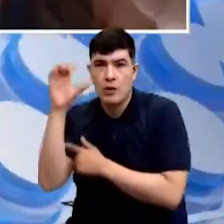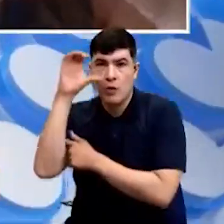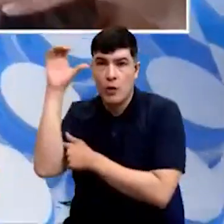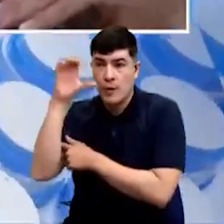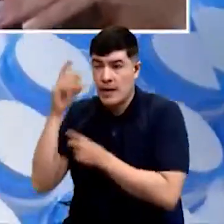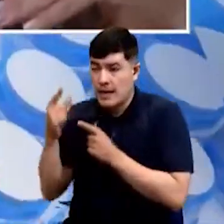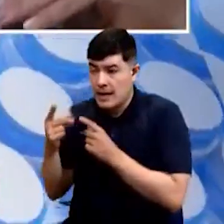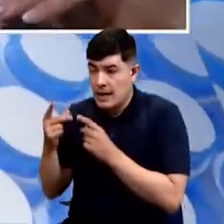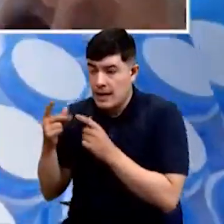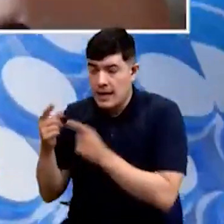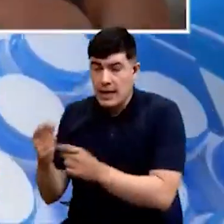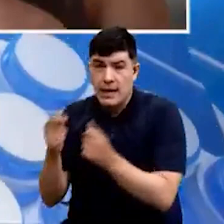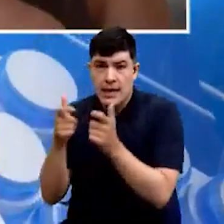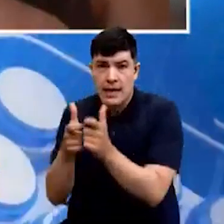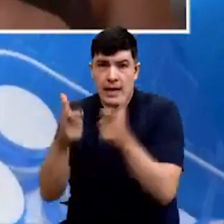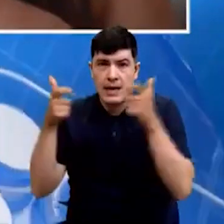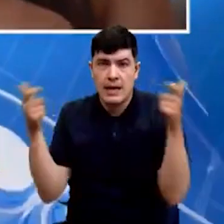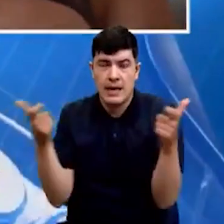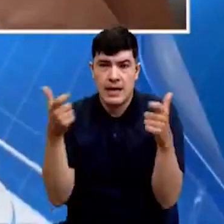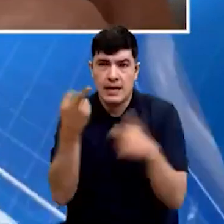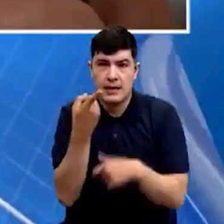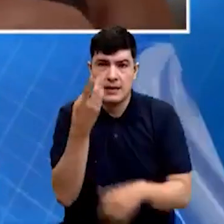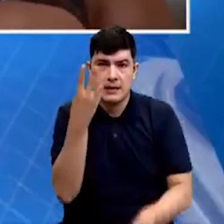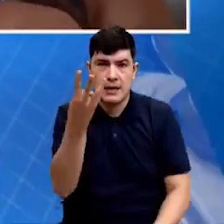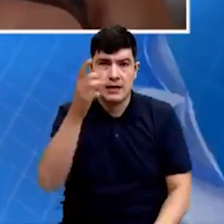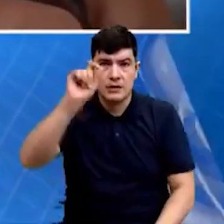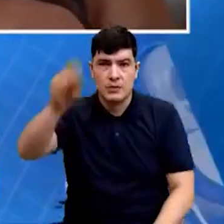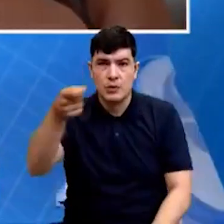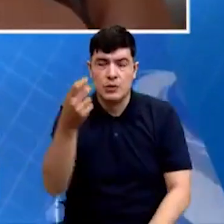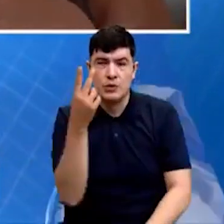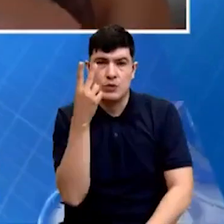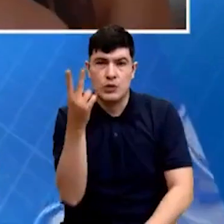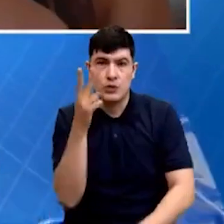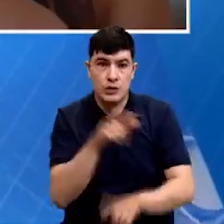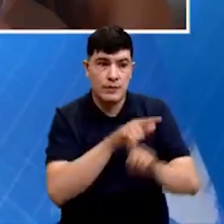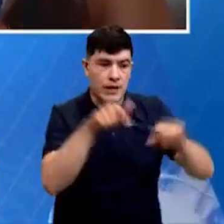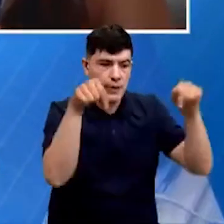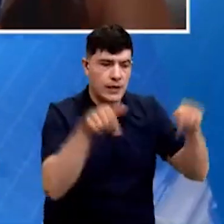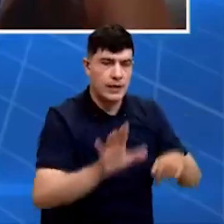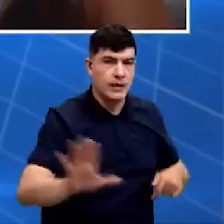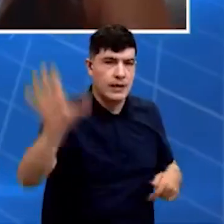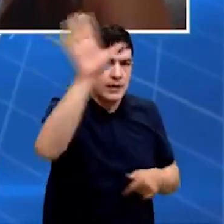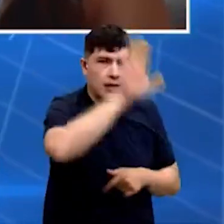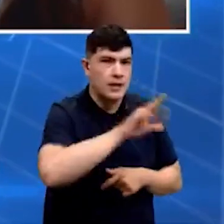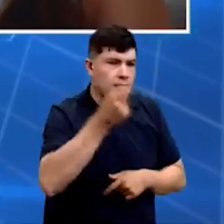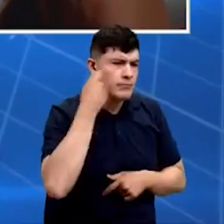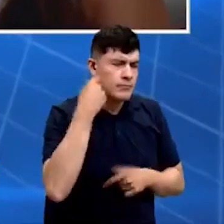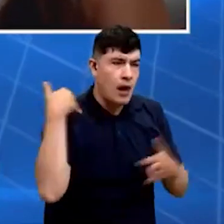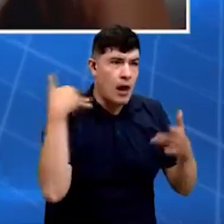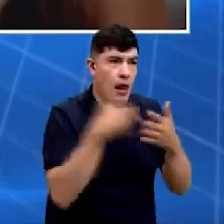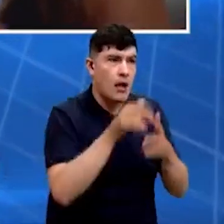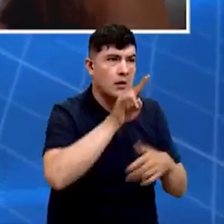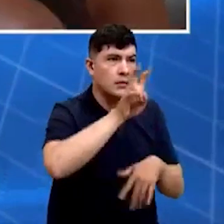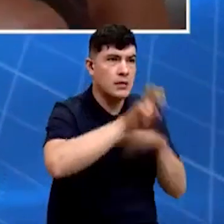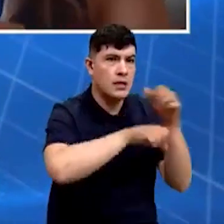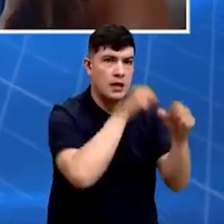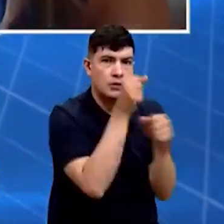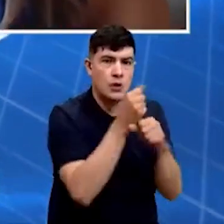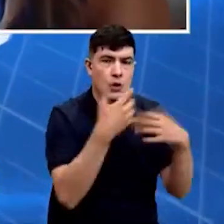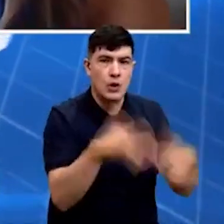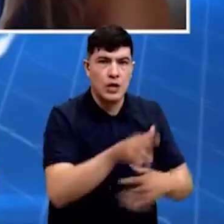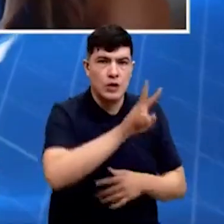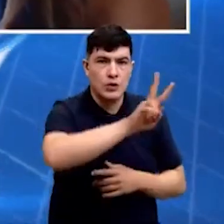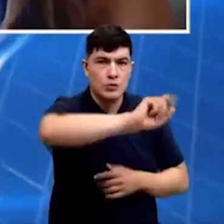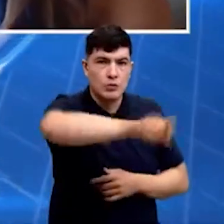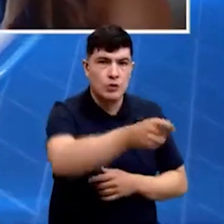El país viene creciendo a tasas del 3,2%, mientras el departamento en los últimos siete años lo viene haciendo en el